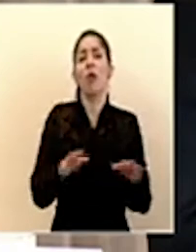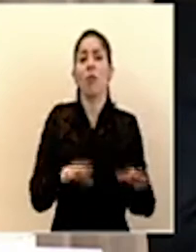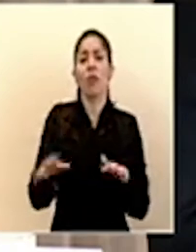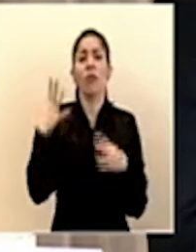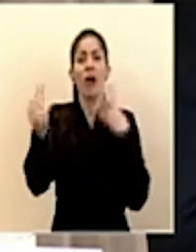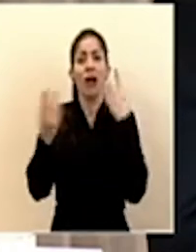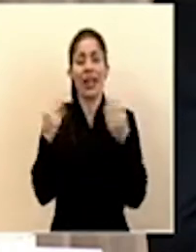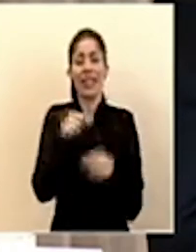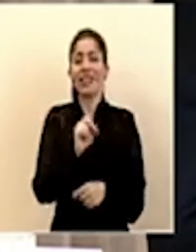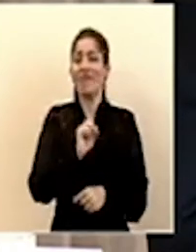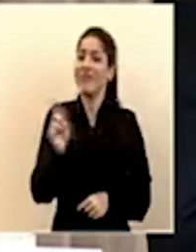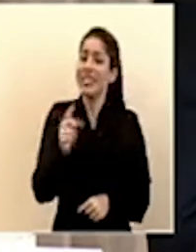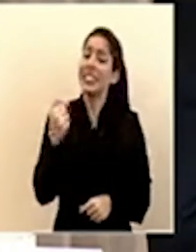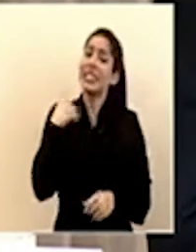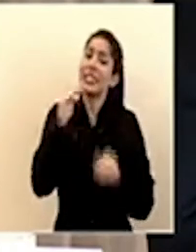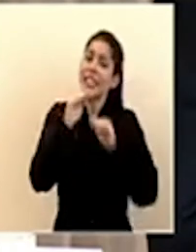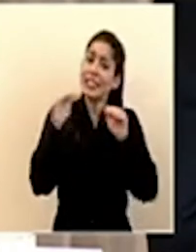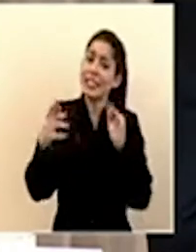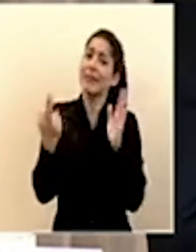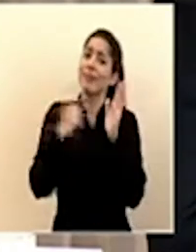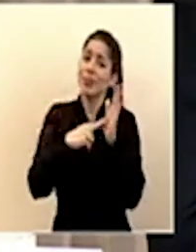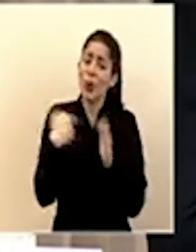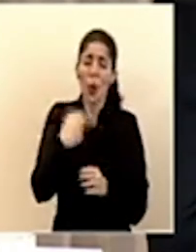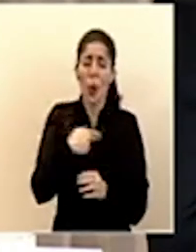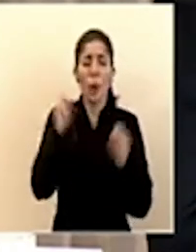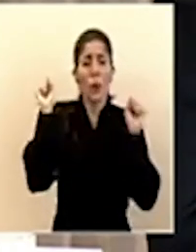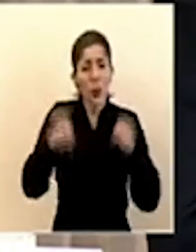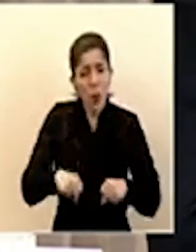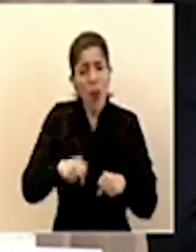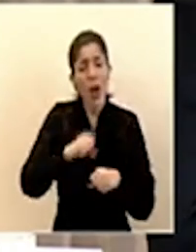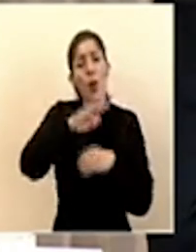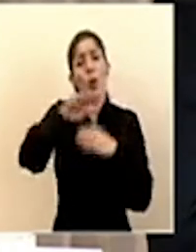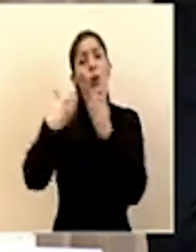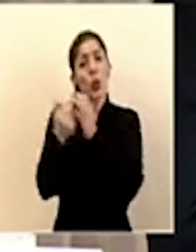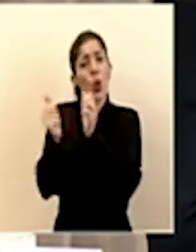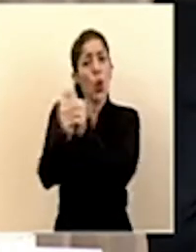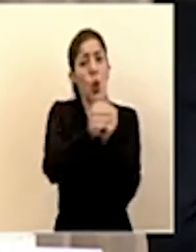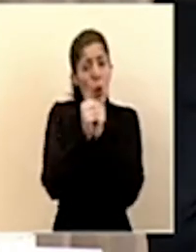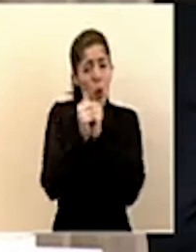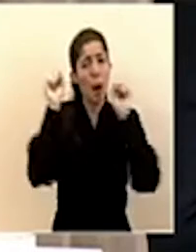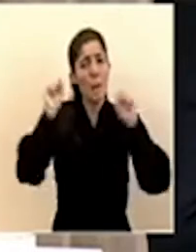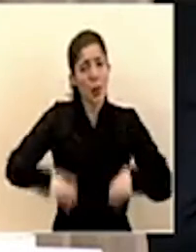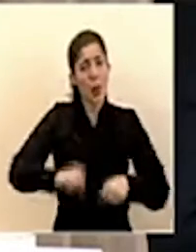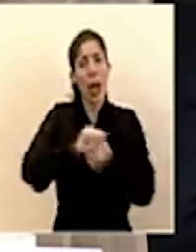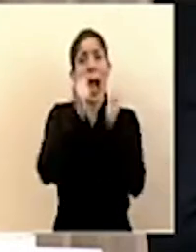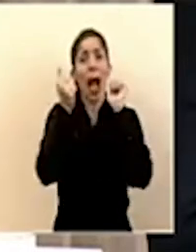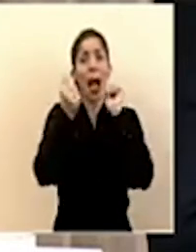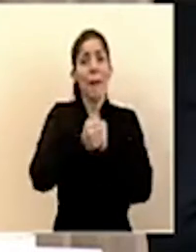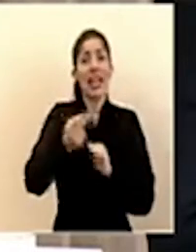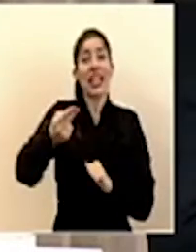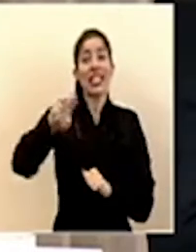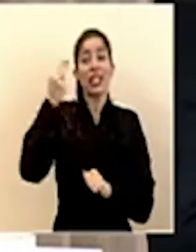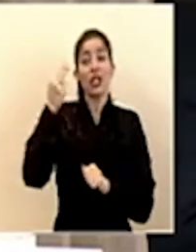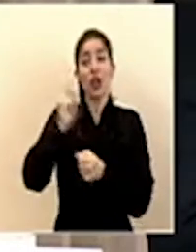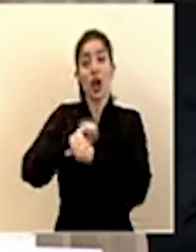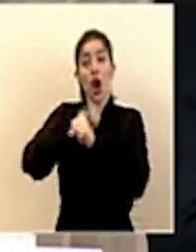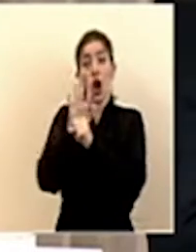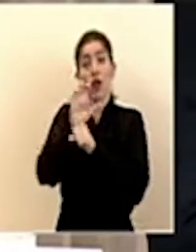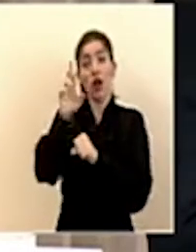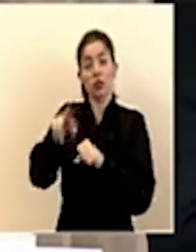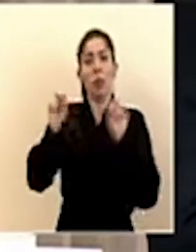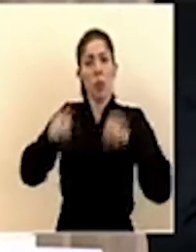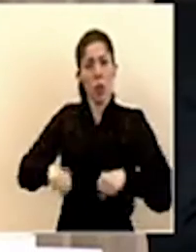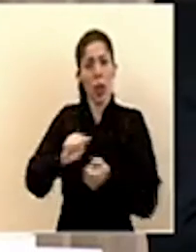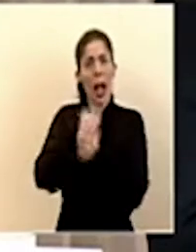y yo les reitero podemos todos juntos y juntas cambiar la historia del COVID-19 en Costa